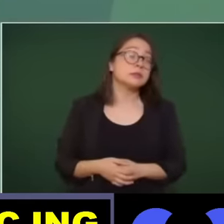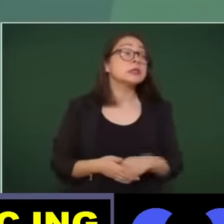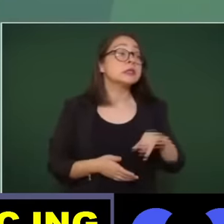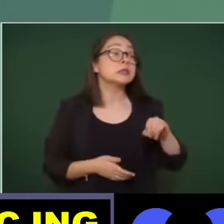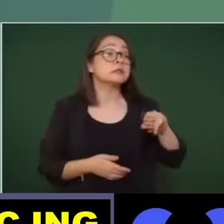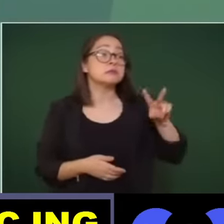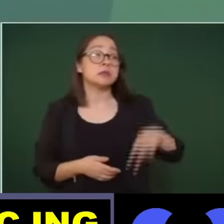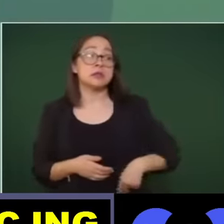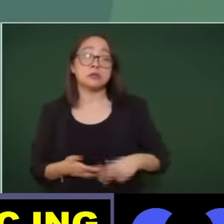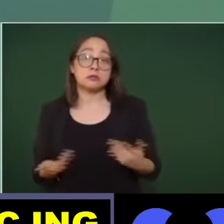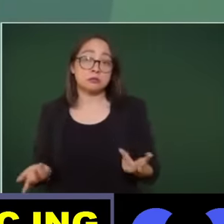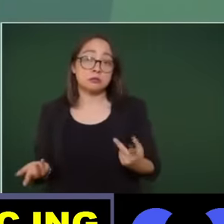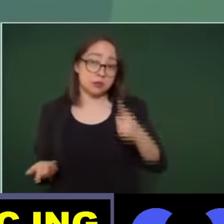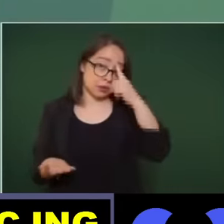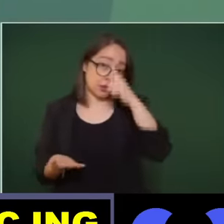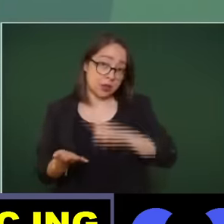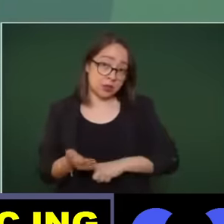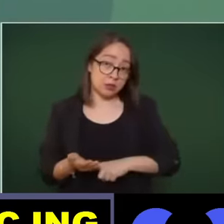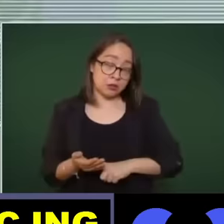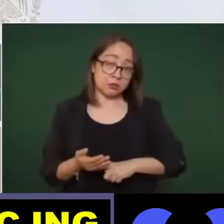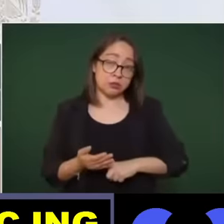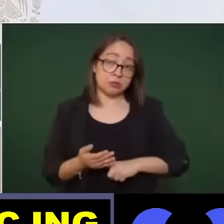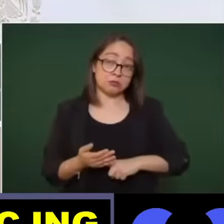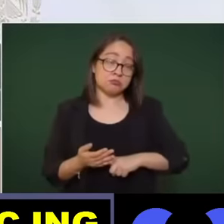sosteniendo que fue lo de la explosión